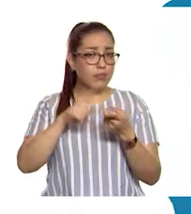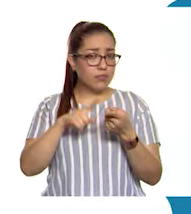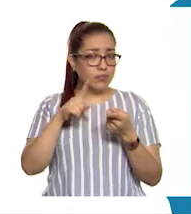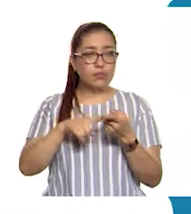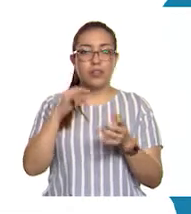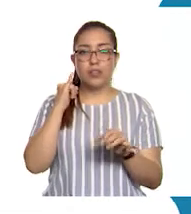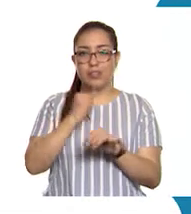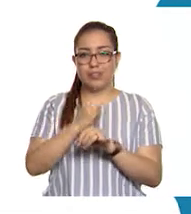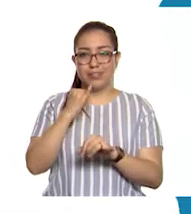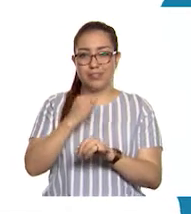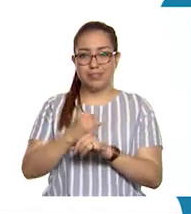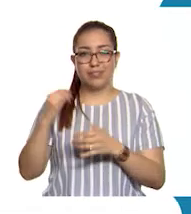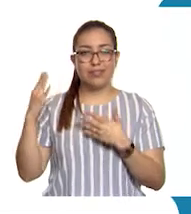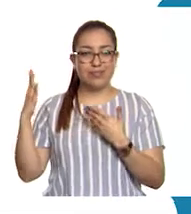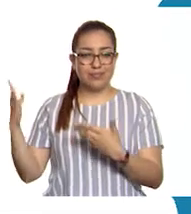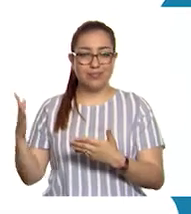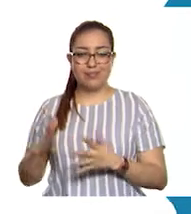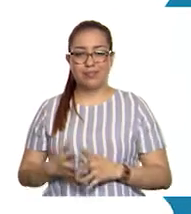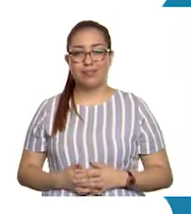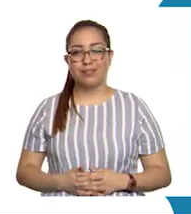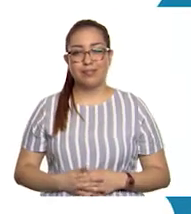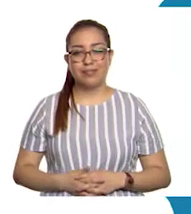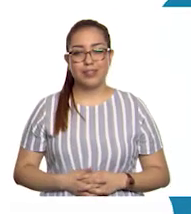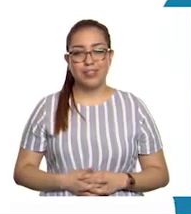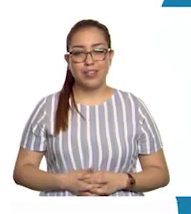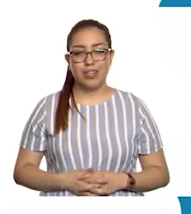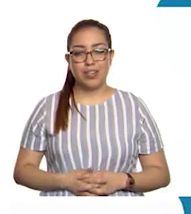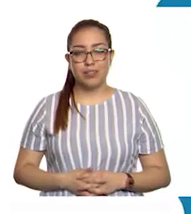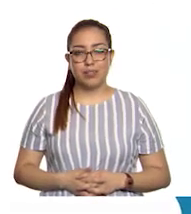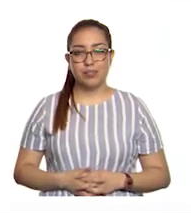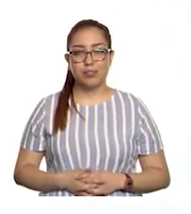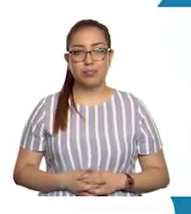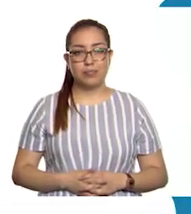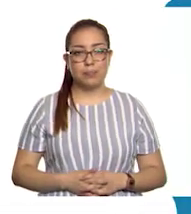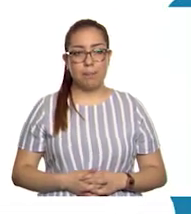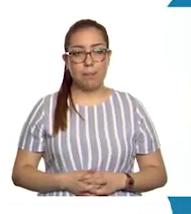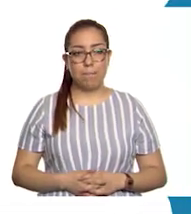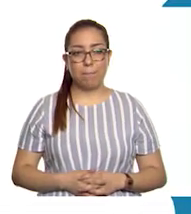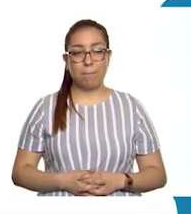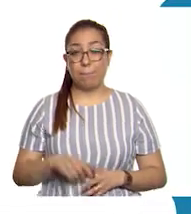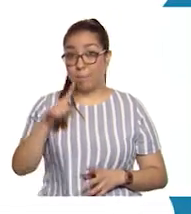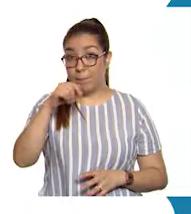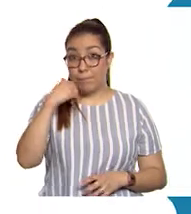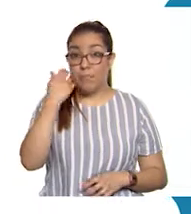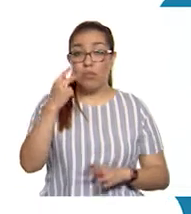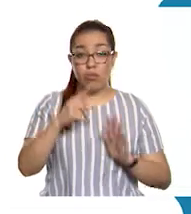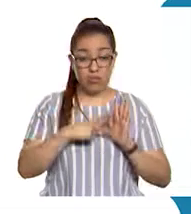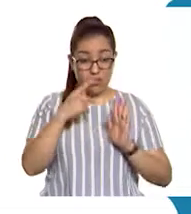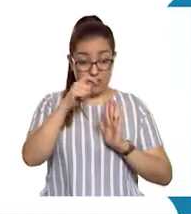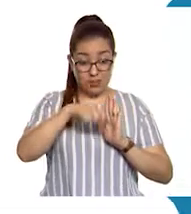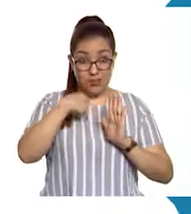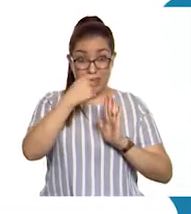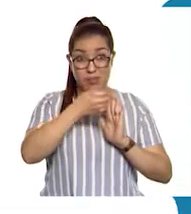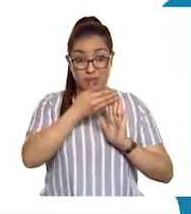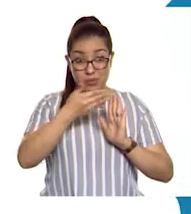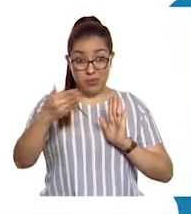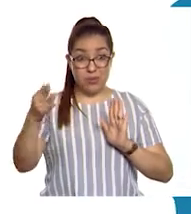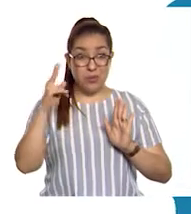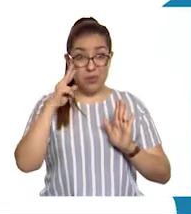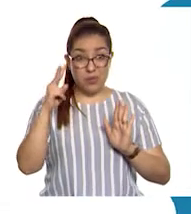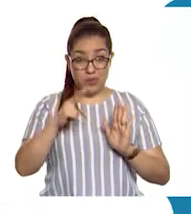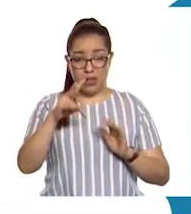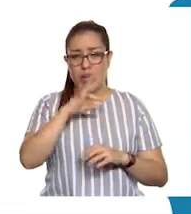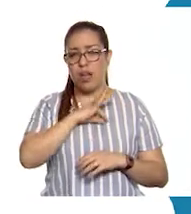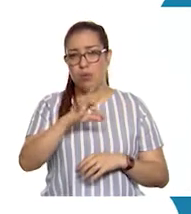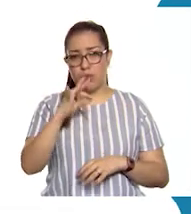alitej.cep.gob.mx. Si quieres volver a ver los programas de Aprende en Casa, los